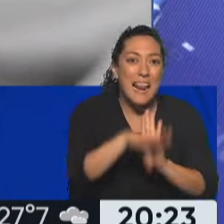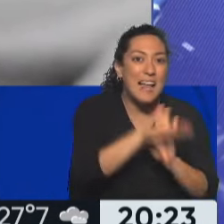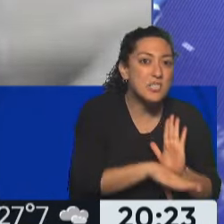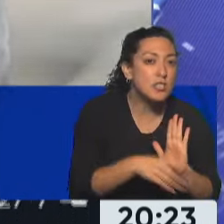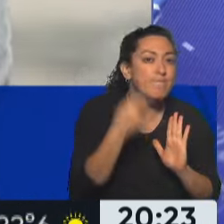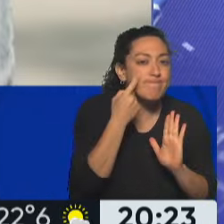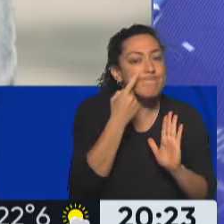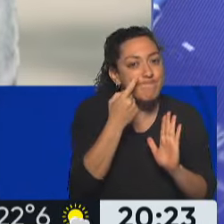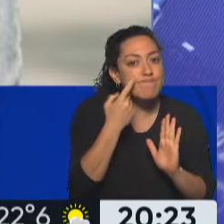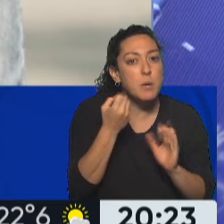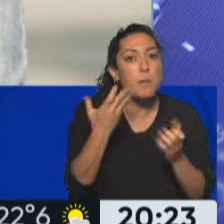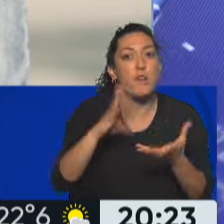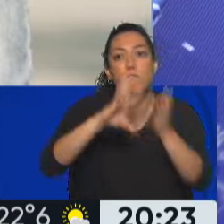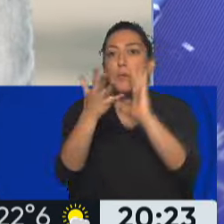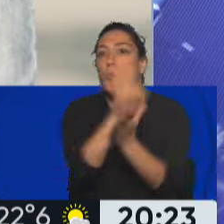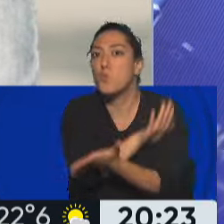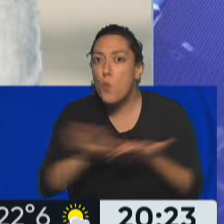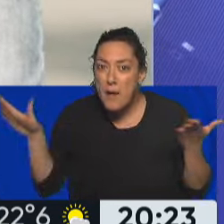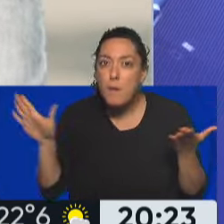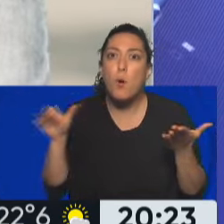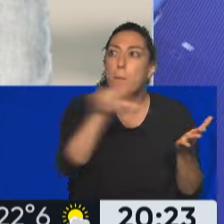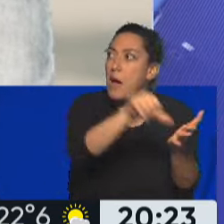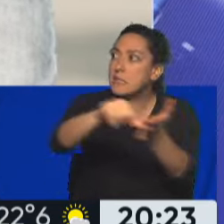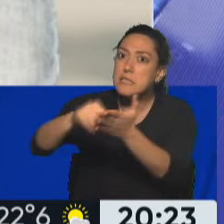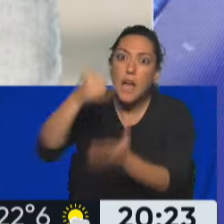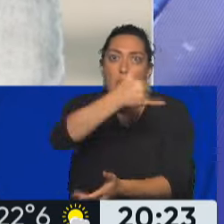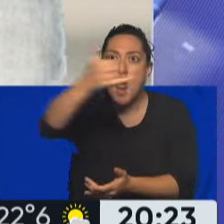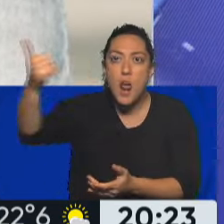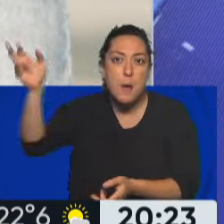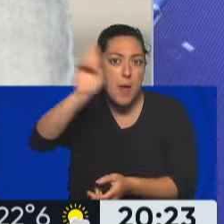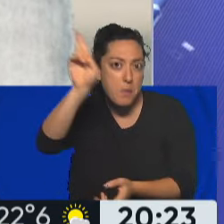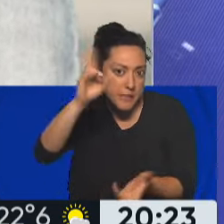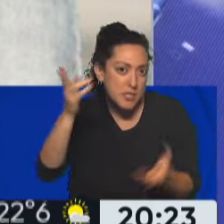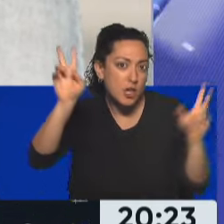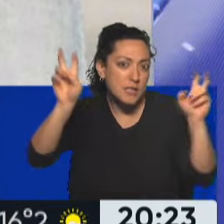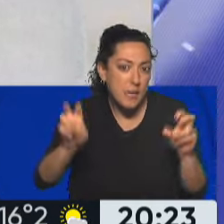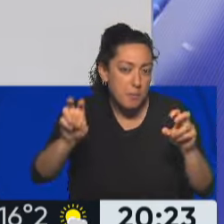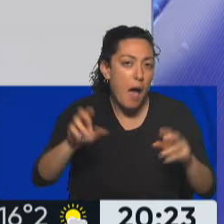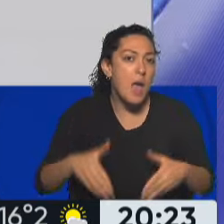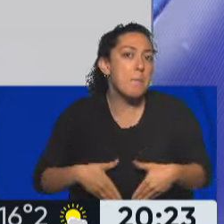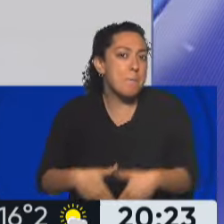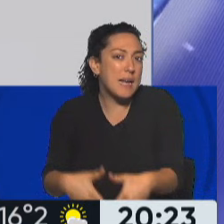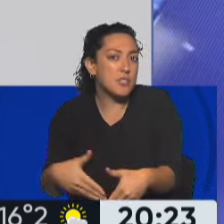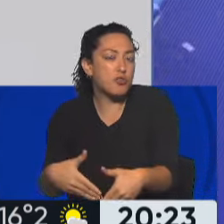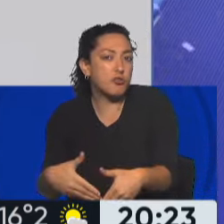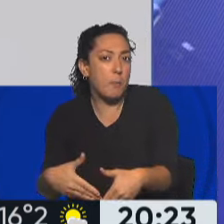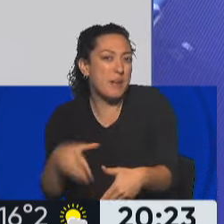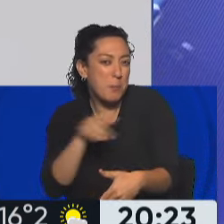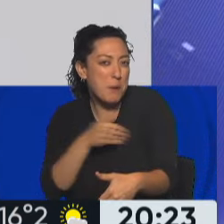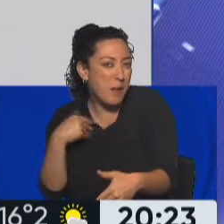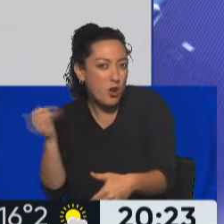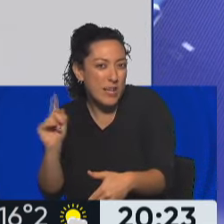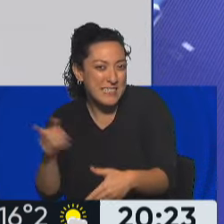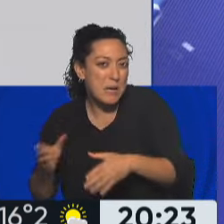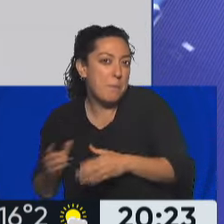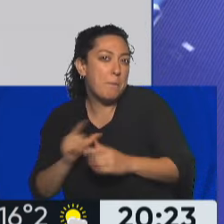ante esta nueva modalidad, digamos que en muchos países está permitida esto de la subrogación de vientre. ¿Consideran ustedes desde el punto